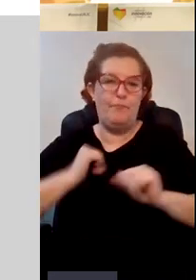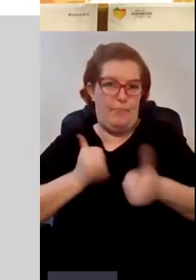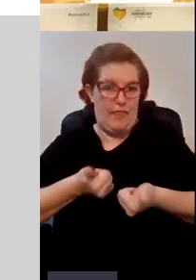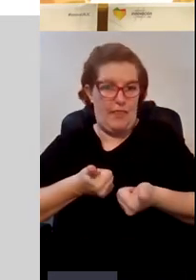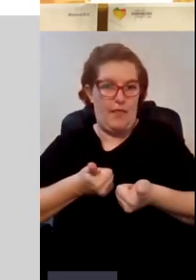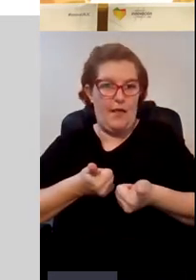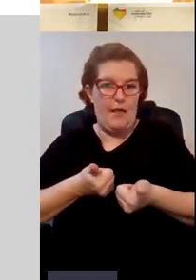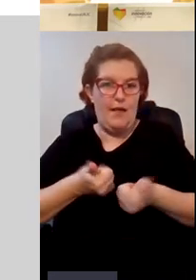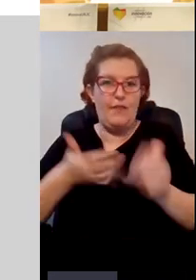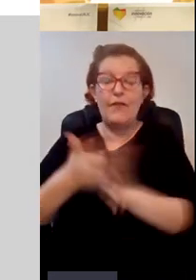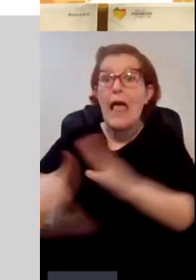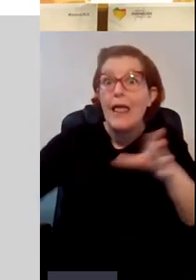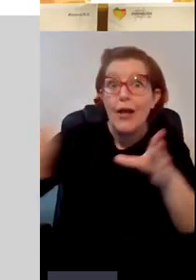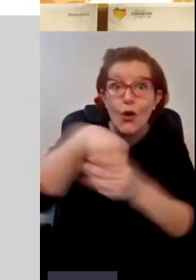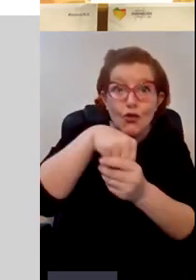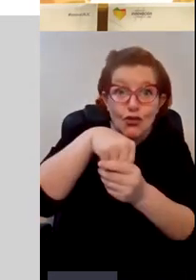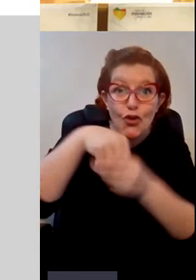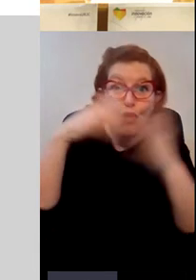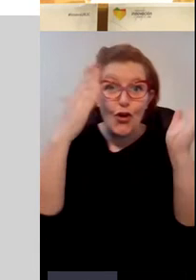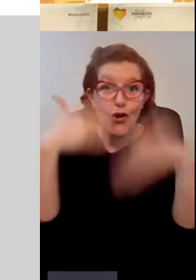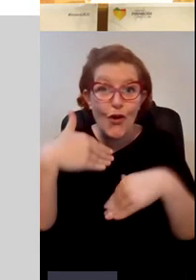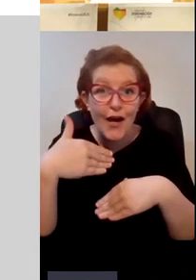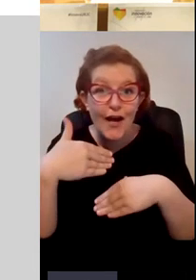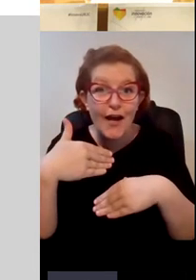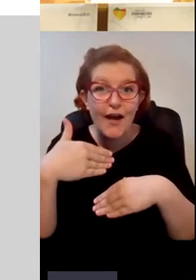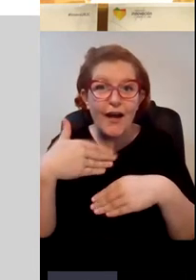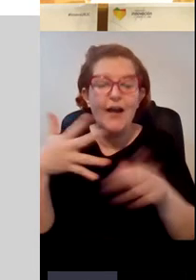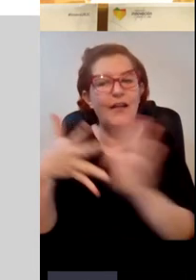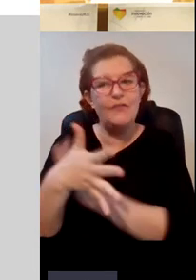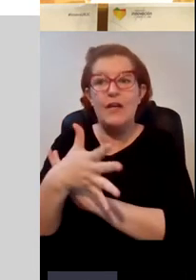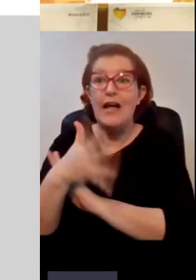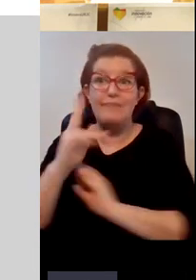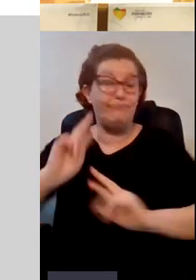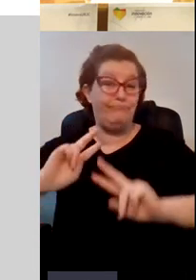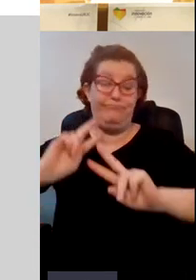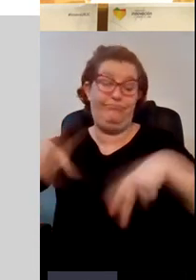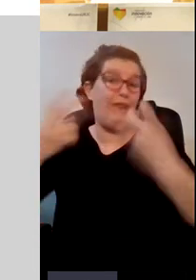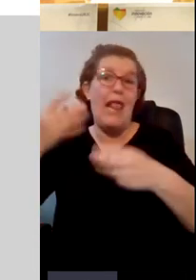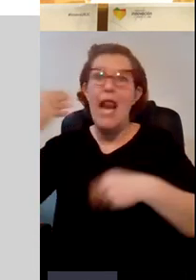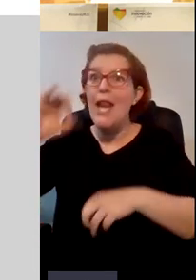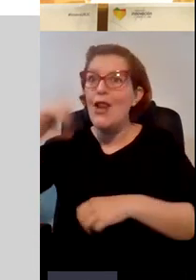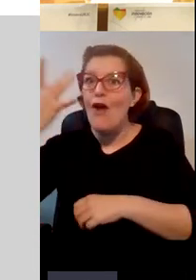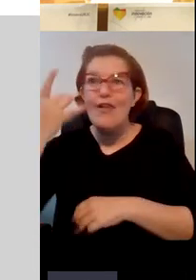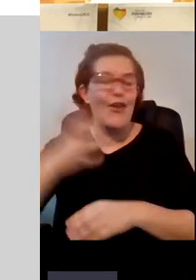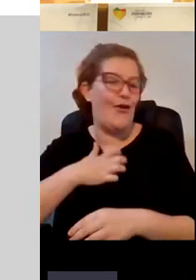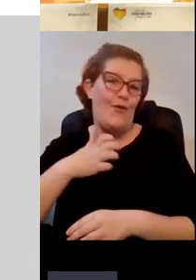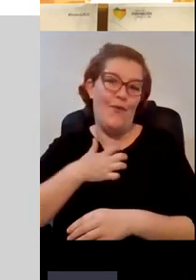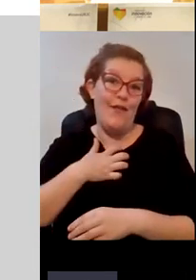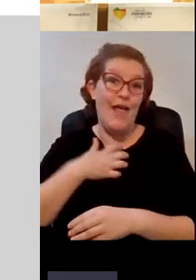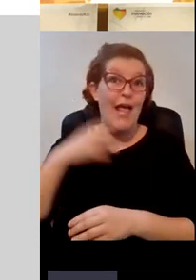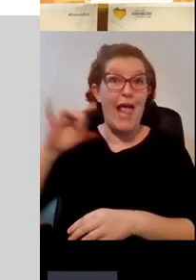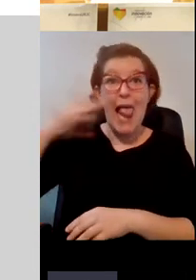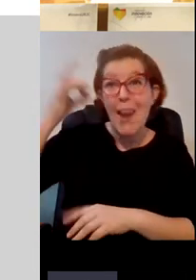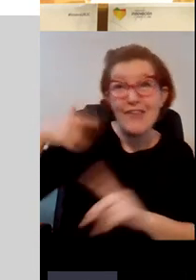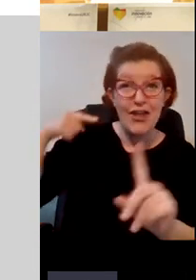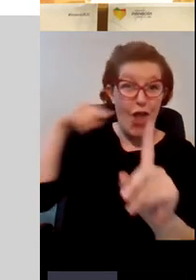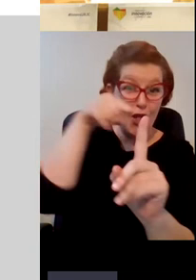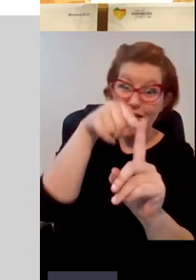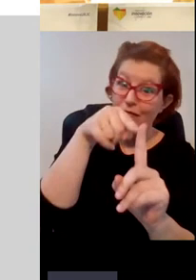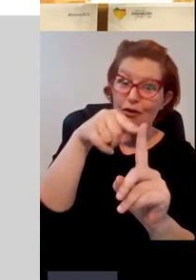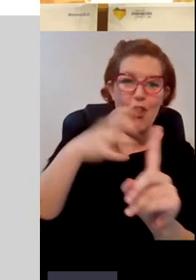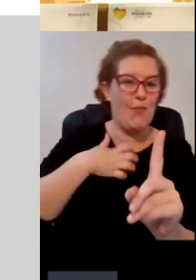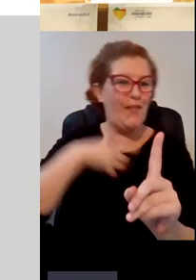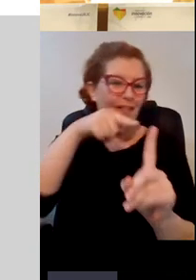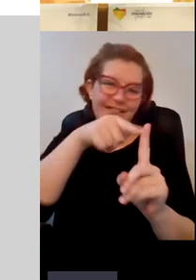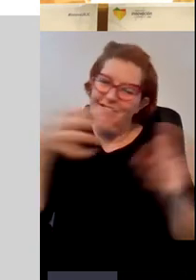sin inclusión no se concibe la innovación. La innovación no debe ser solo un objetivo, sino un instrumento para conseguir